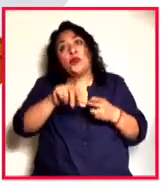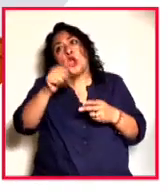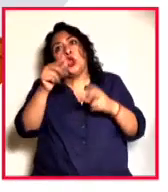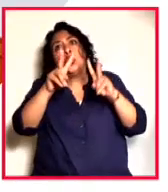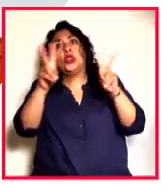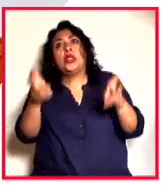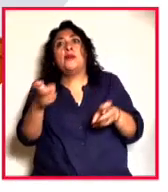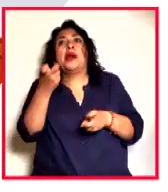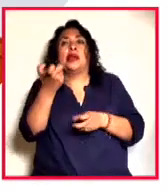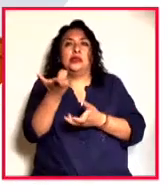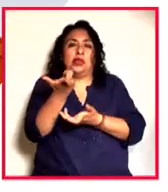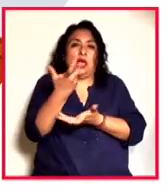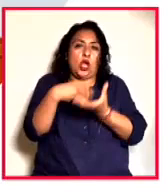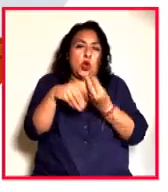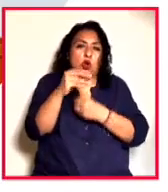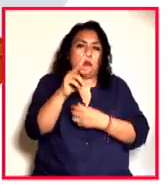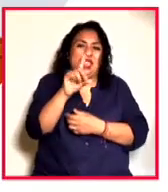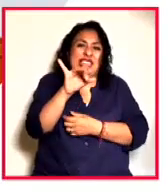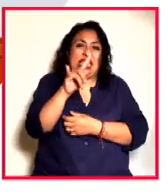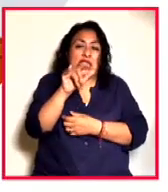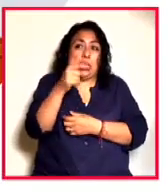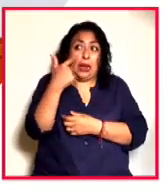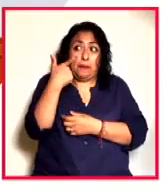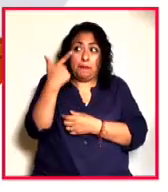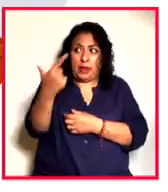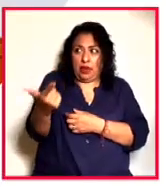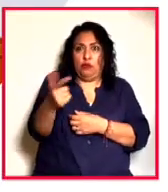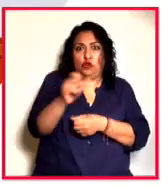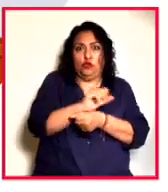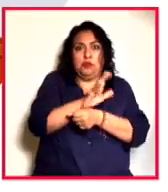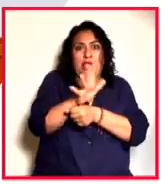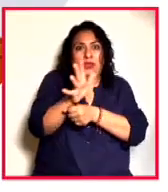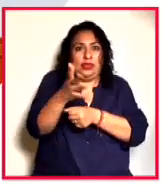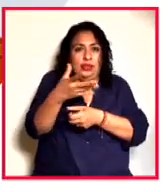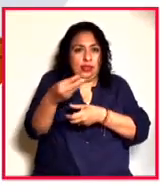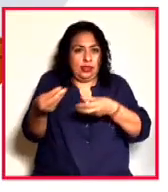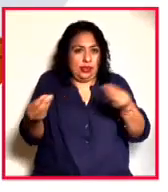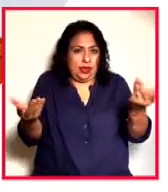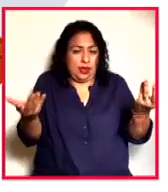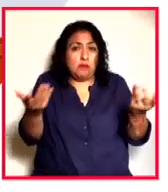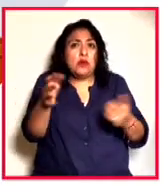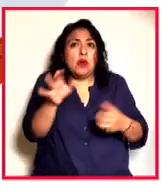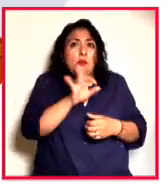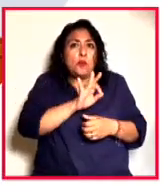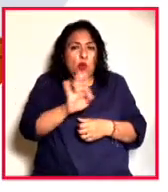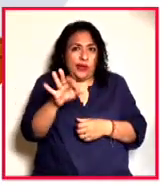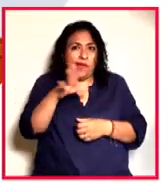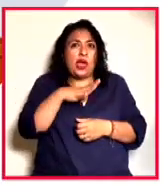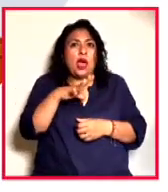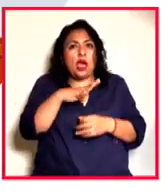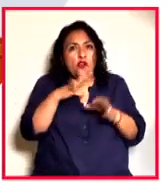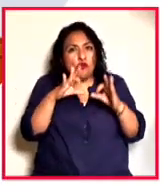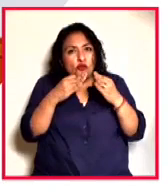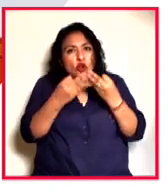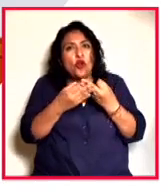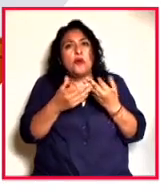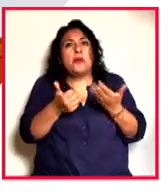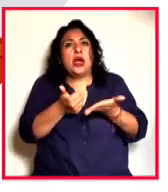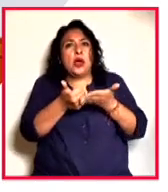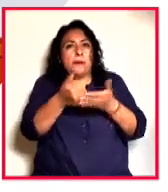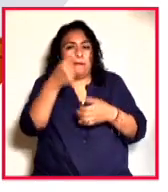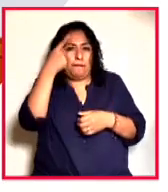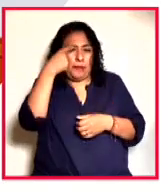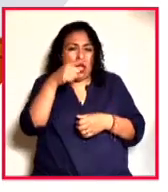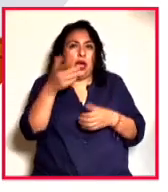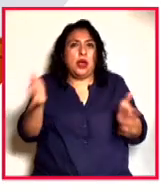la economía digital que reveló esta pandemia y que es posible generar estos mecanismos alternativos de